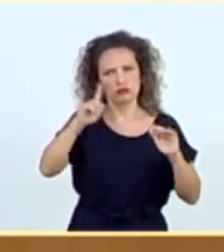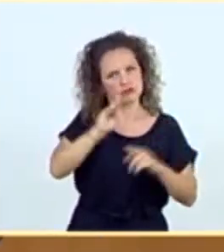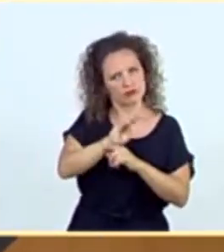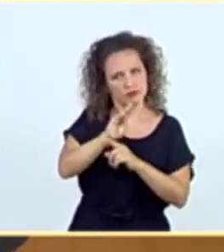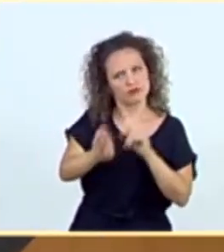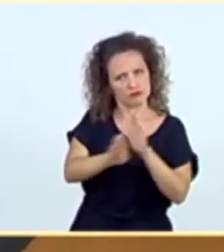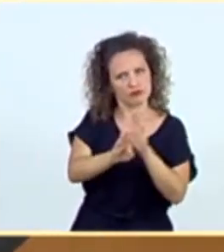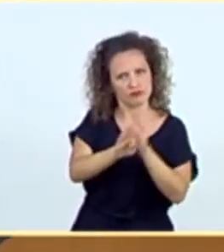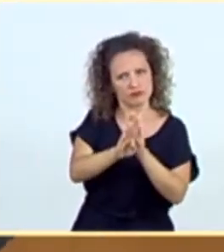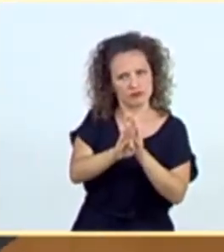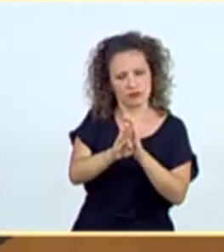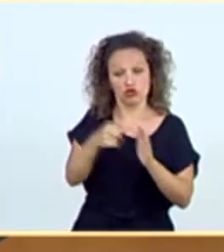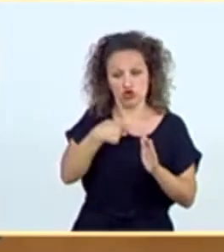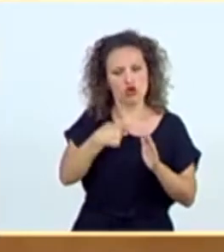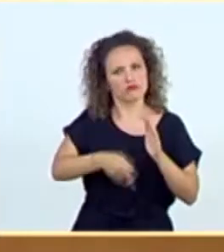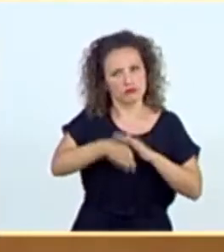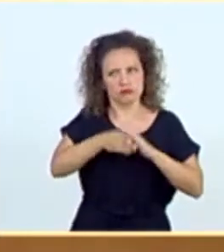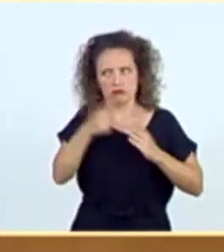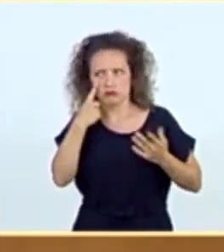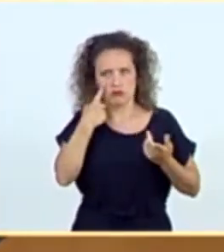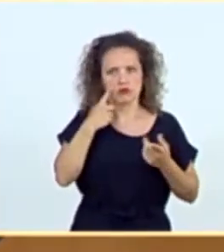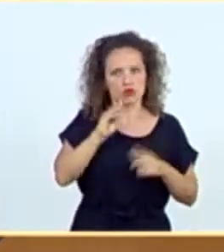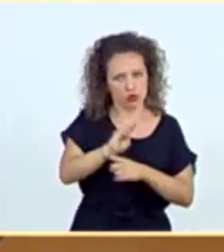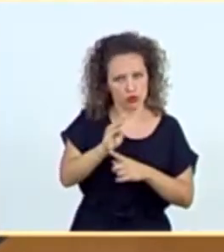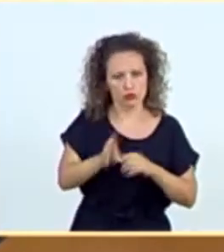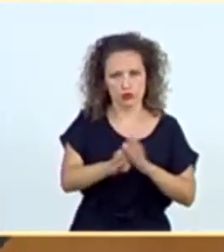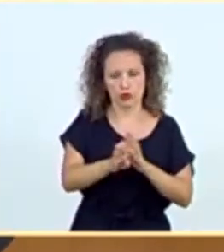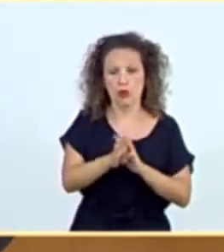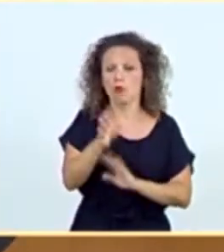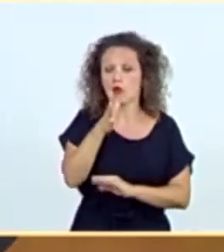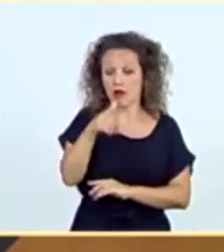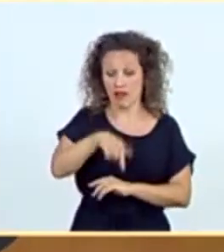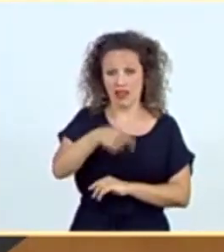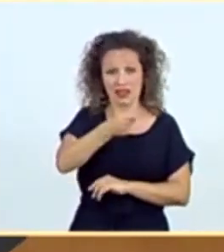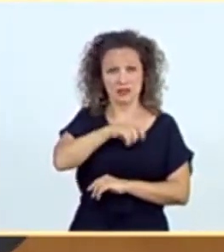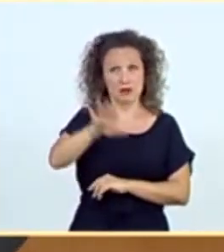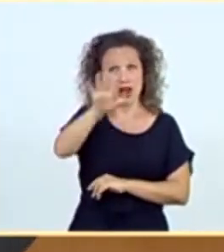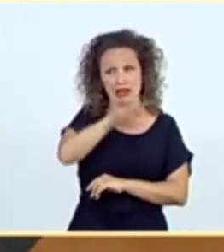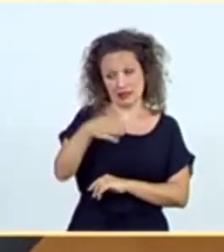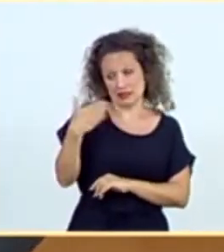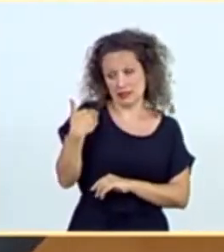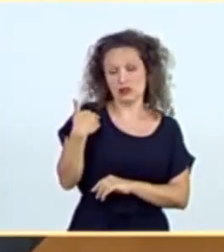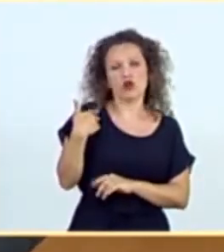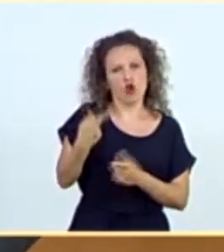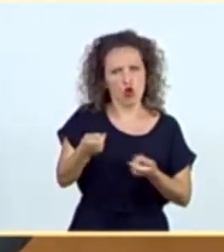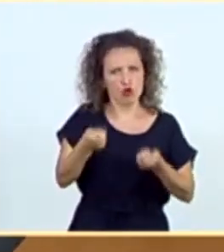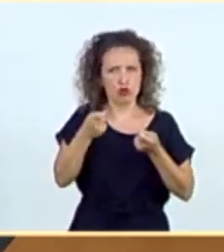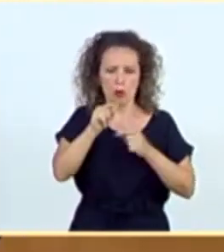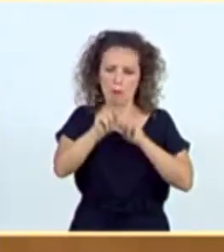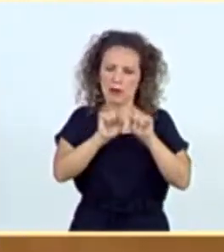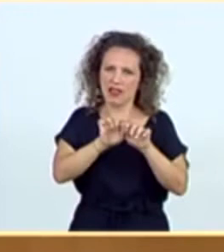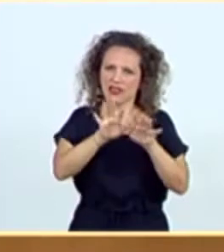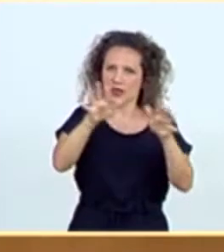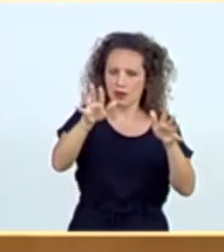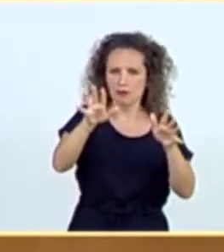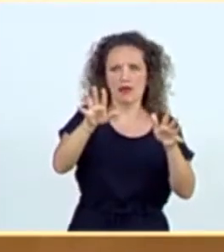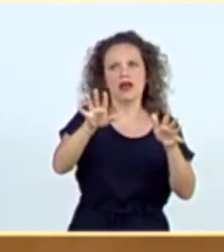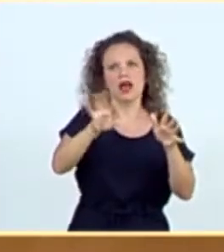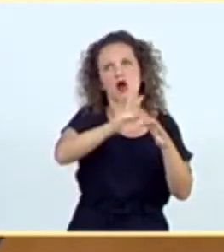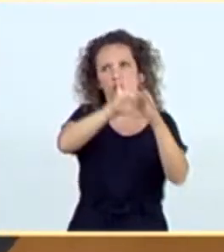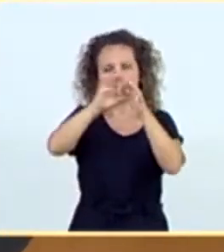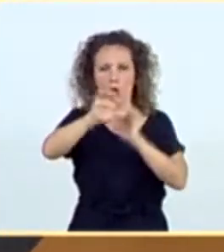controlamos hace ya unas semanas, afortunadamente, la pandemia, como el resto de socios europeos, pero